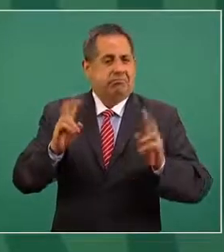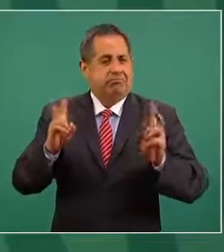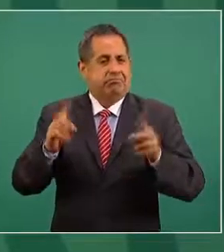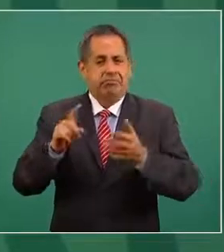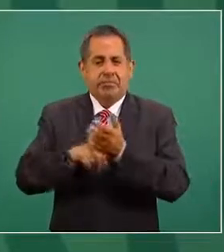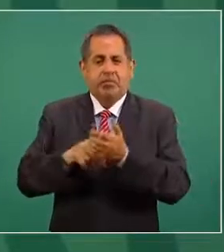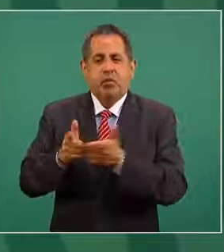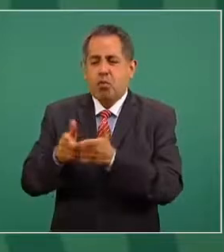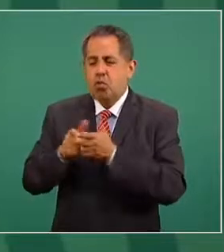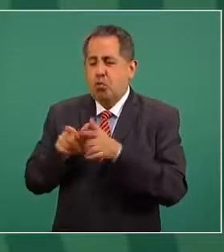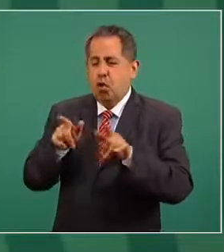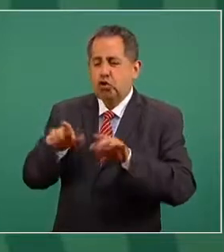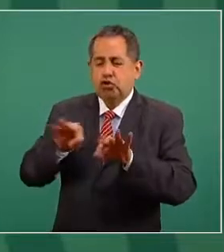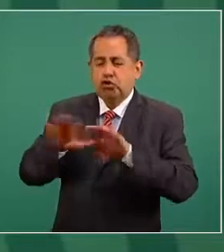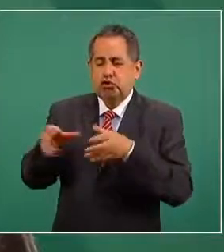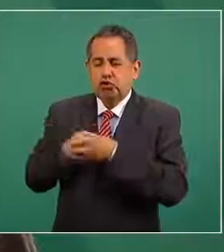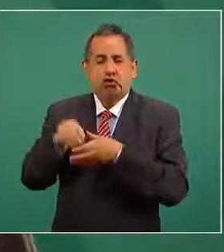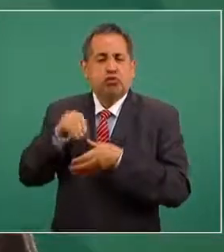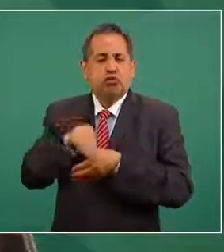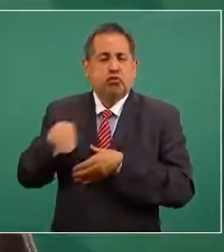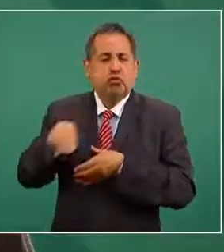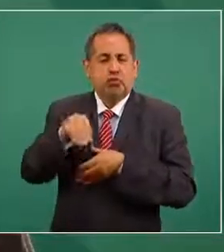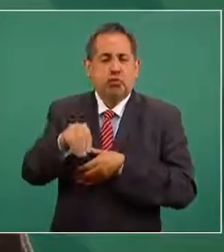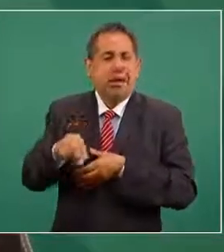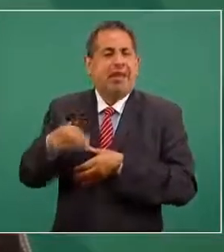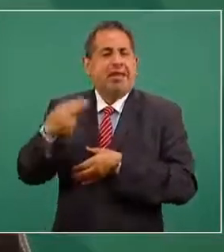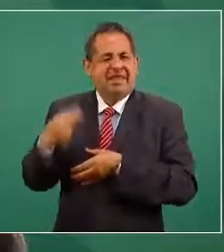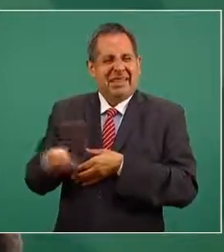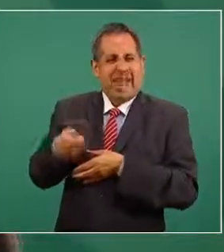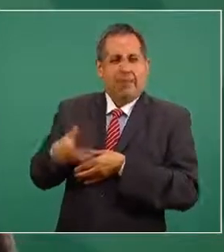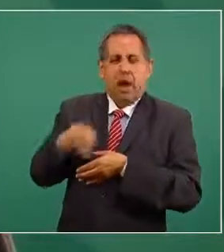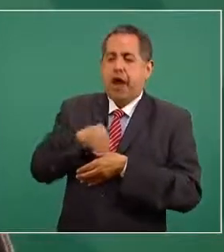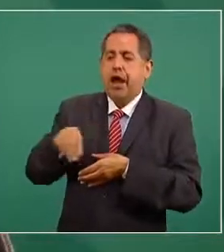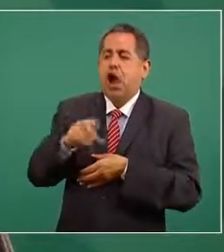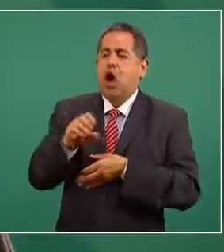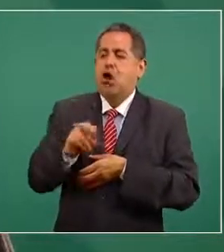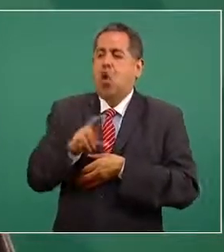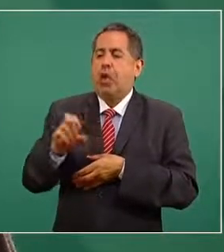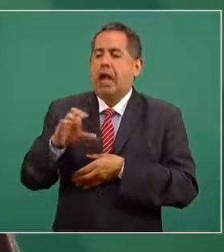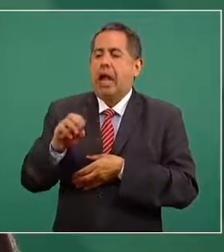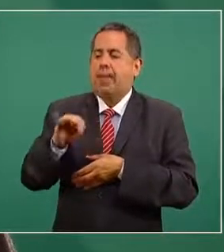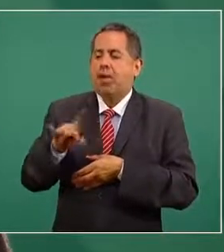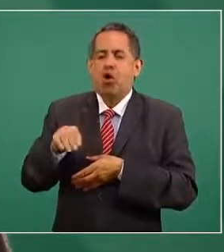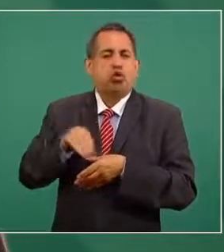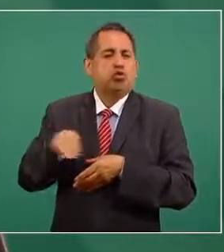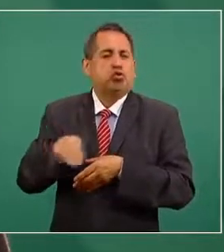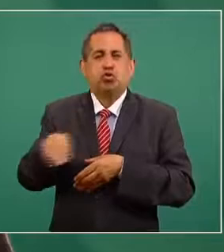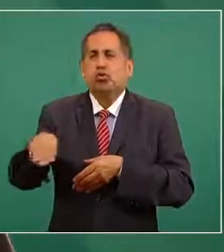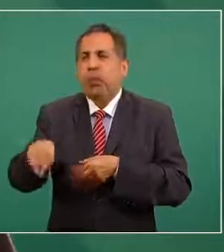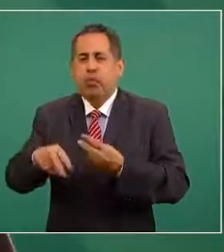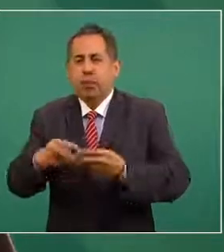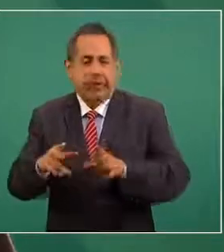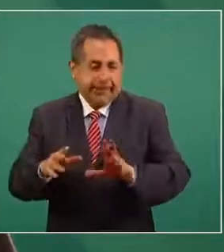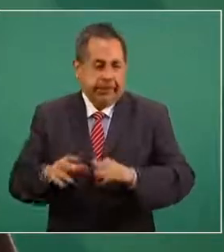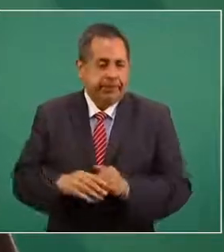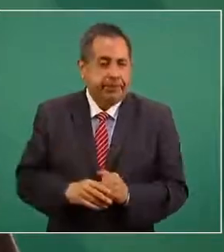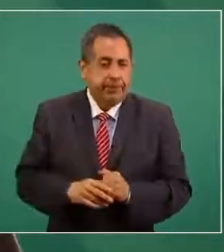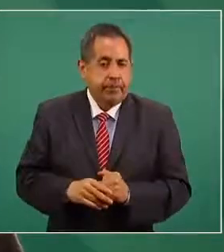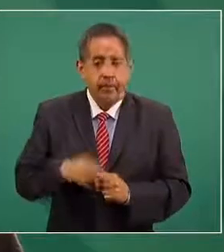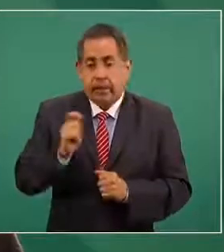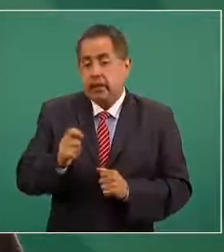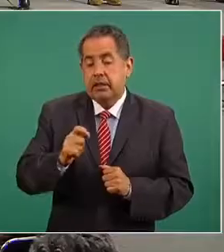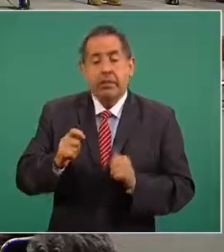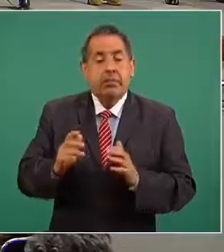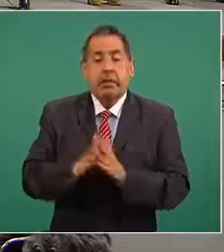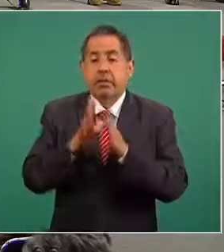las brigadas correcaminos nos ayuda precisamente a dar un uso inmediato a la vacuna aquí desde luego la participación